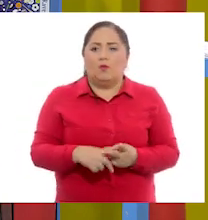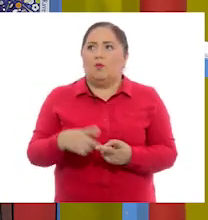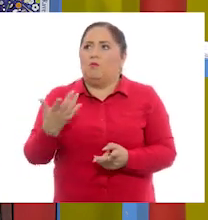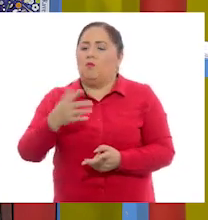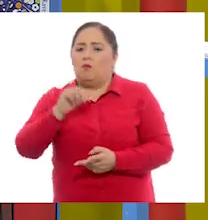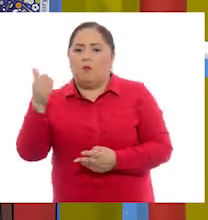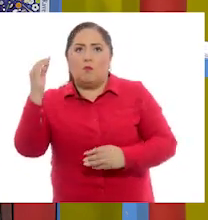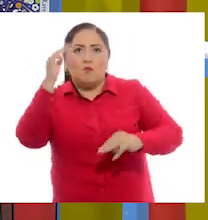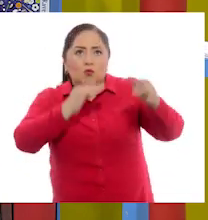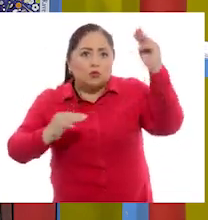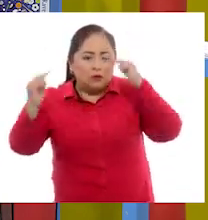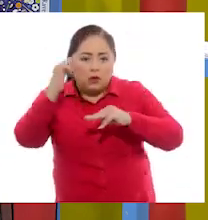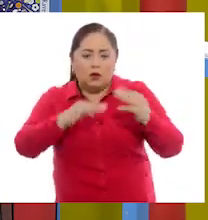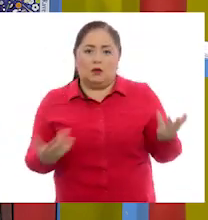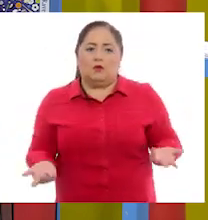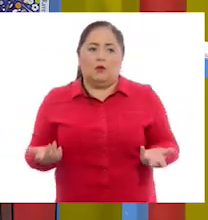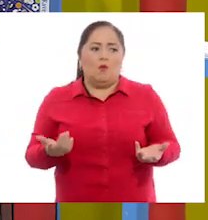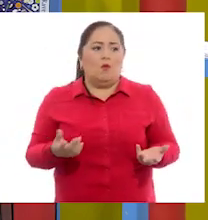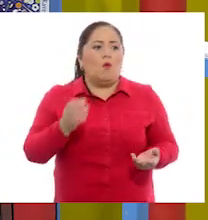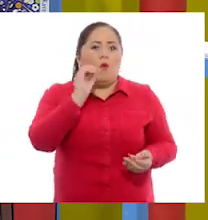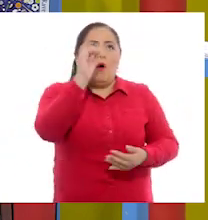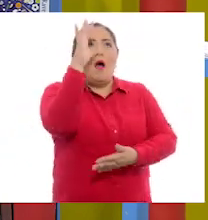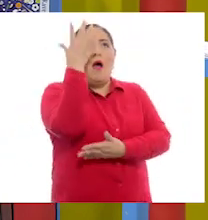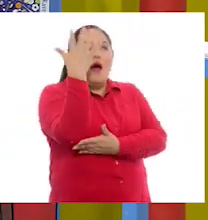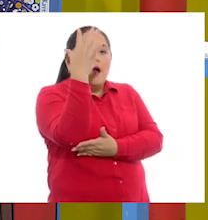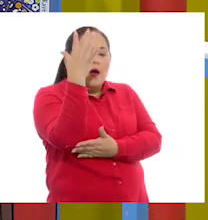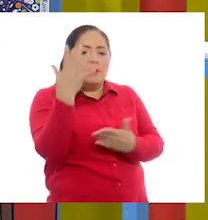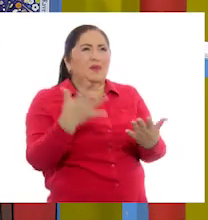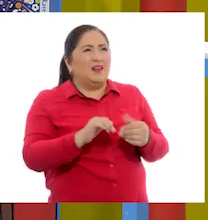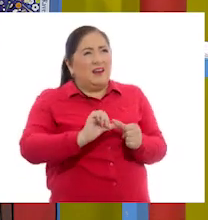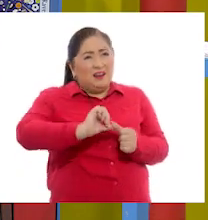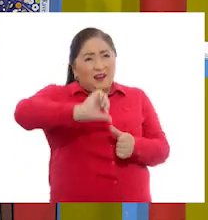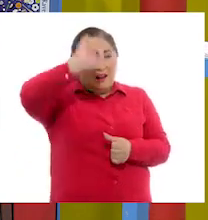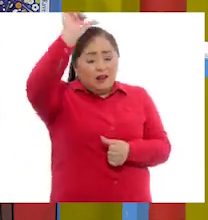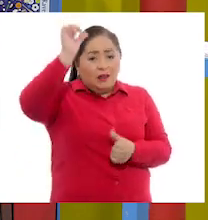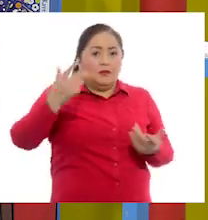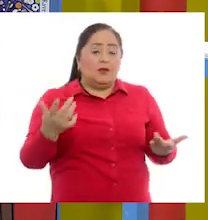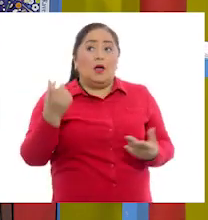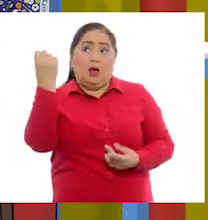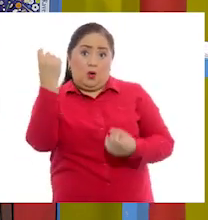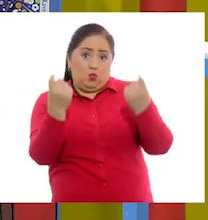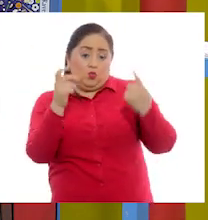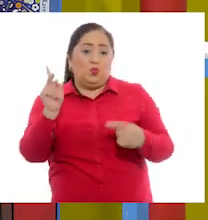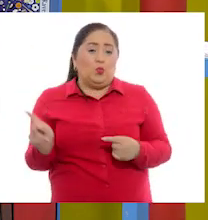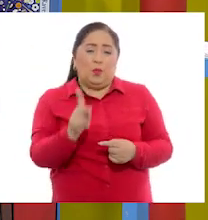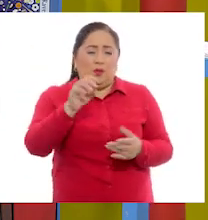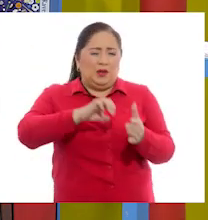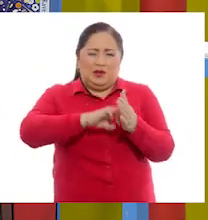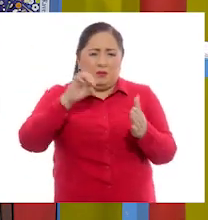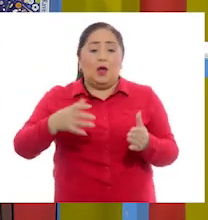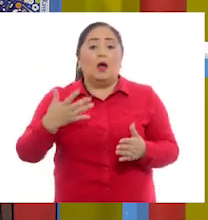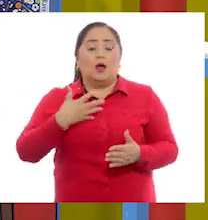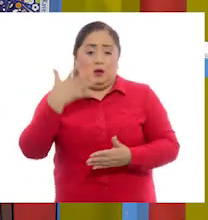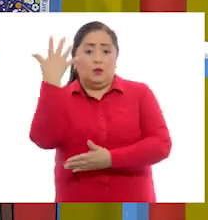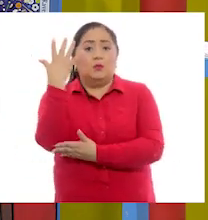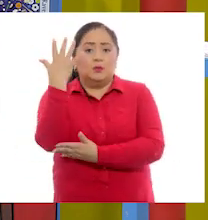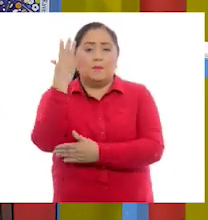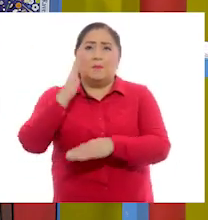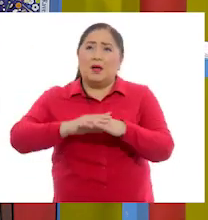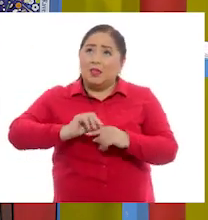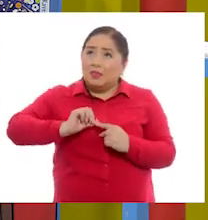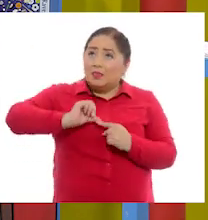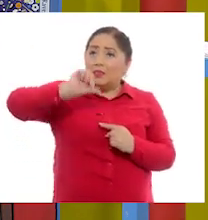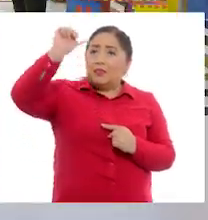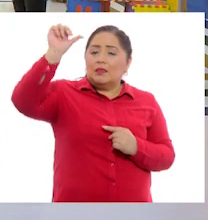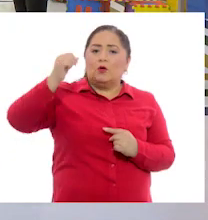por ejemplo, una montaña, o por ejemplo, un árbol enorme. En algunos pueblos, por ejemplo, hay árboles que son más